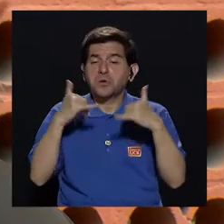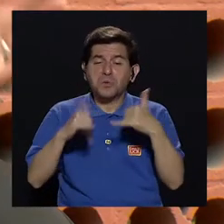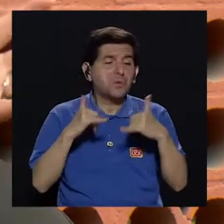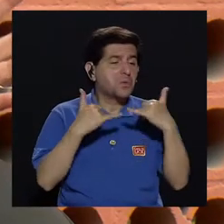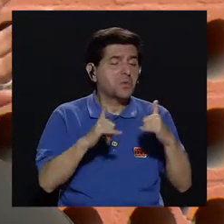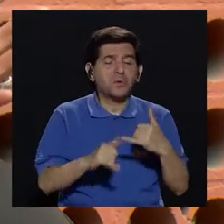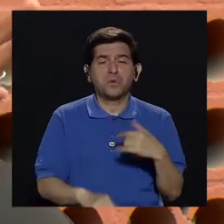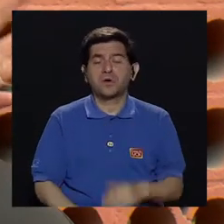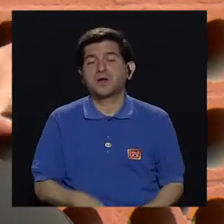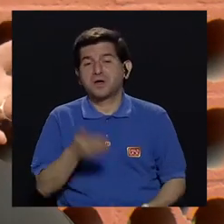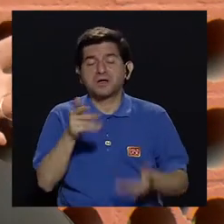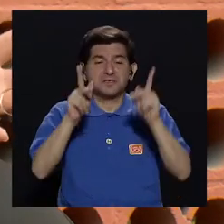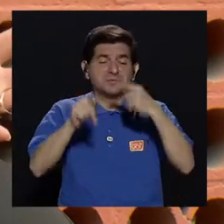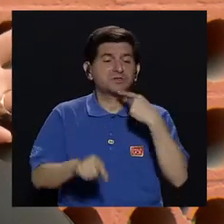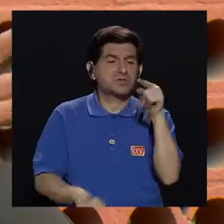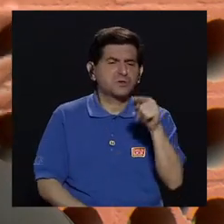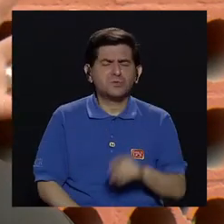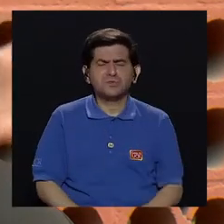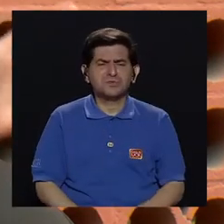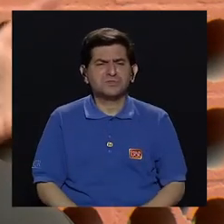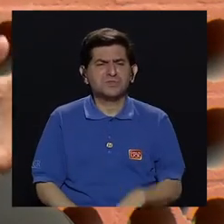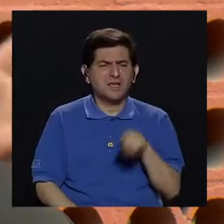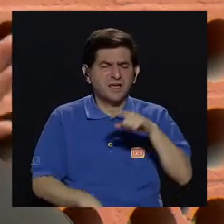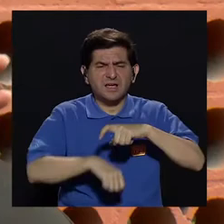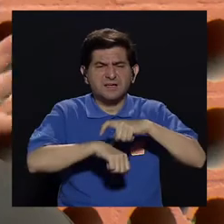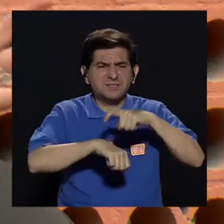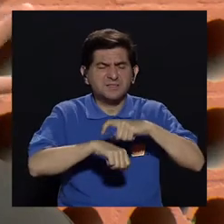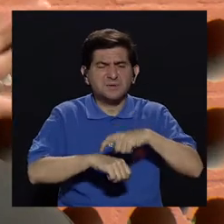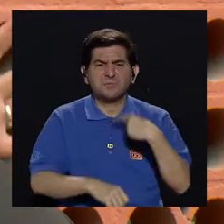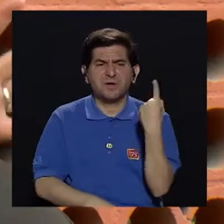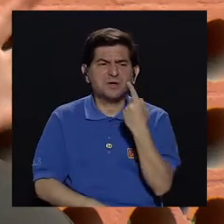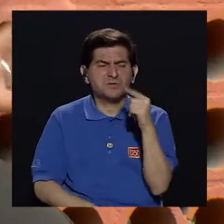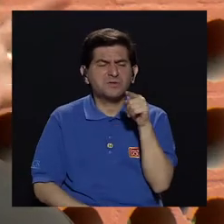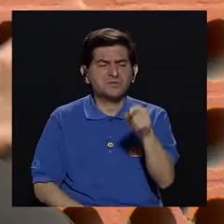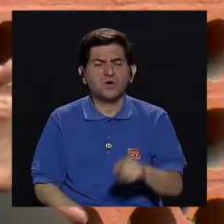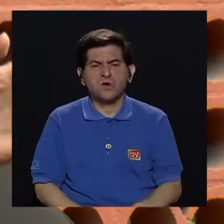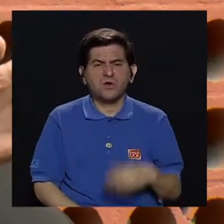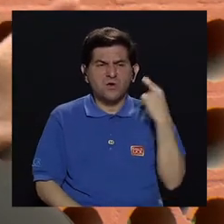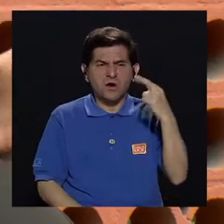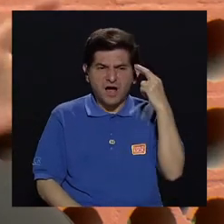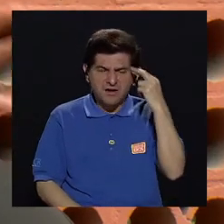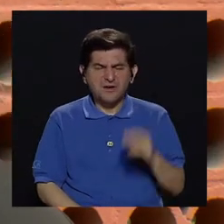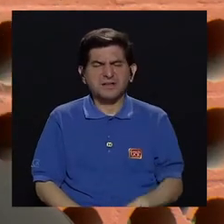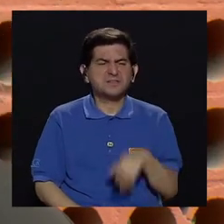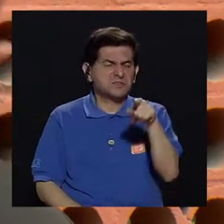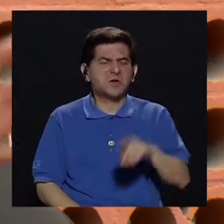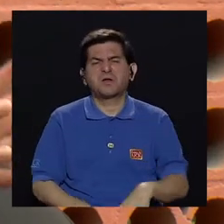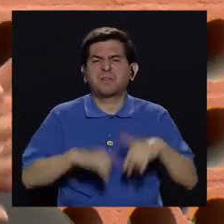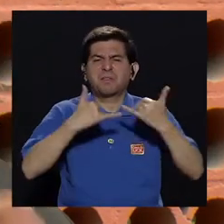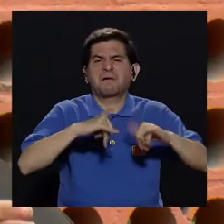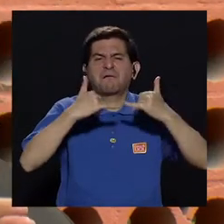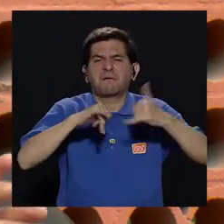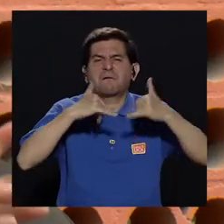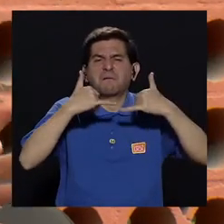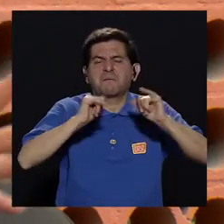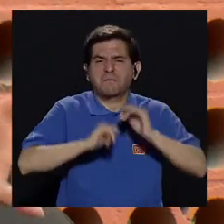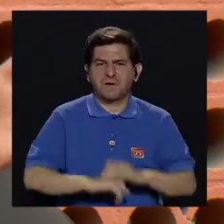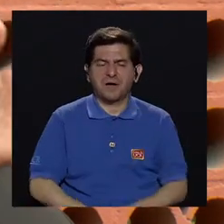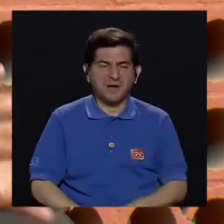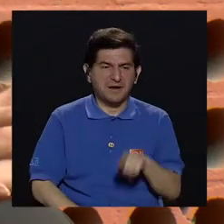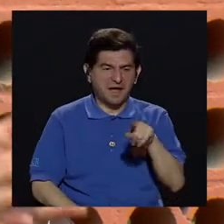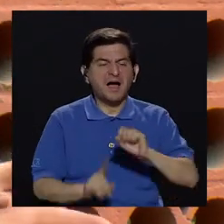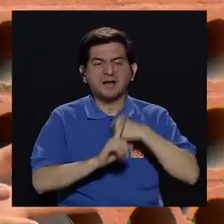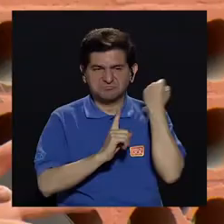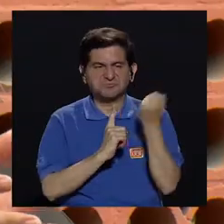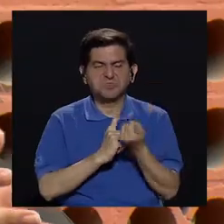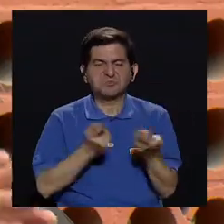jugando, brincoteando y todo, entonces puede ser que la gente le diga, no, esto es lo que está haciendo es nada más por andar de chingoleto, ¿verdad?, como dicen la familia, entonces